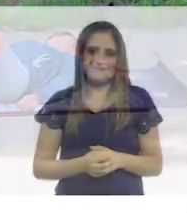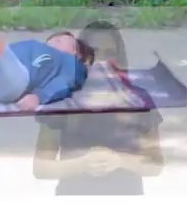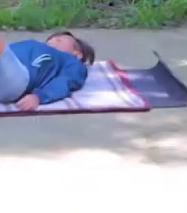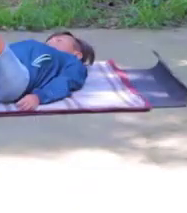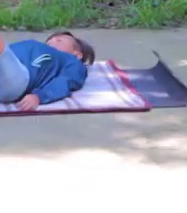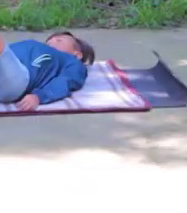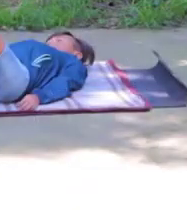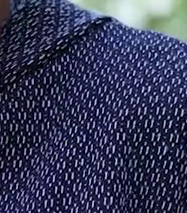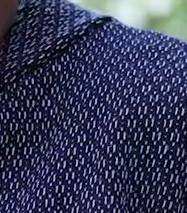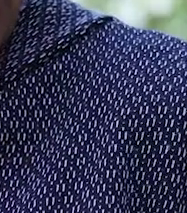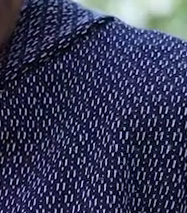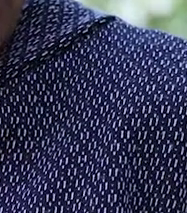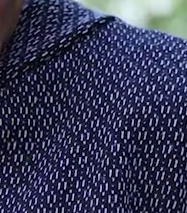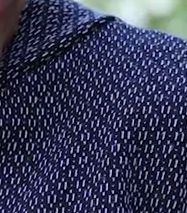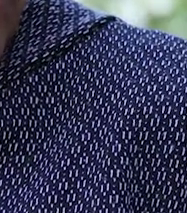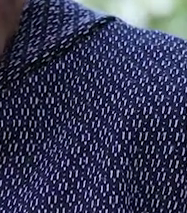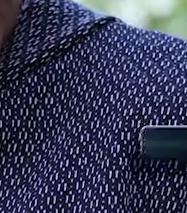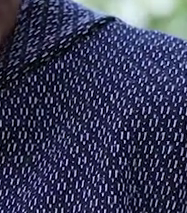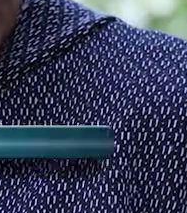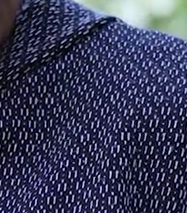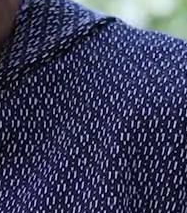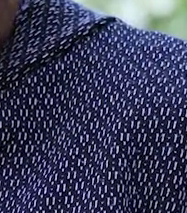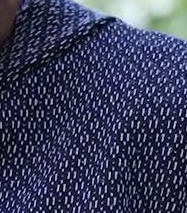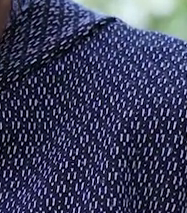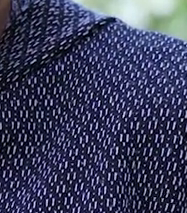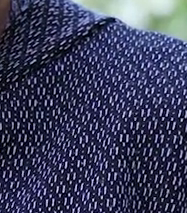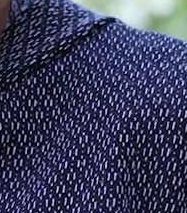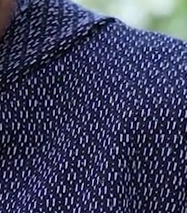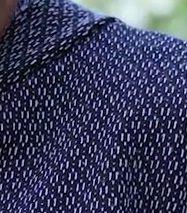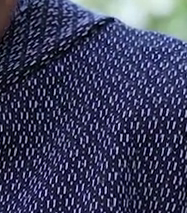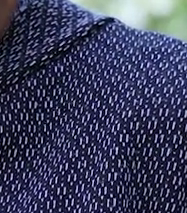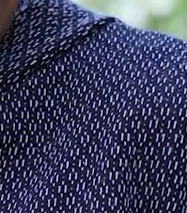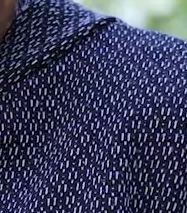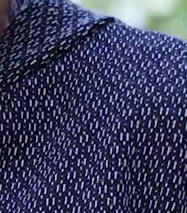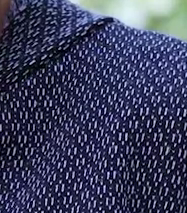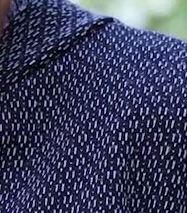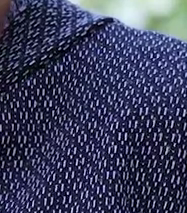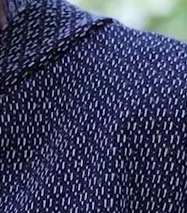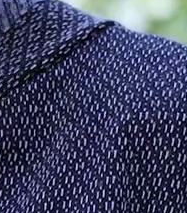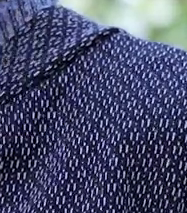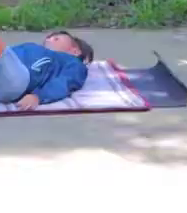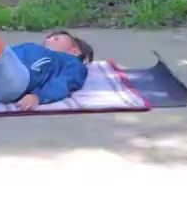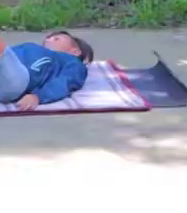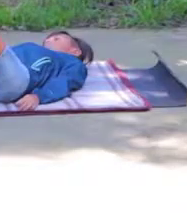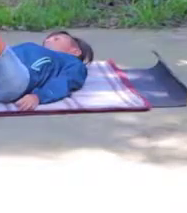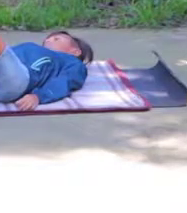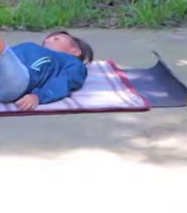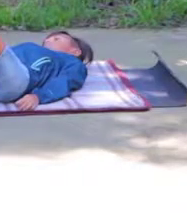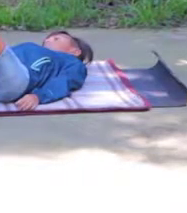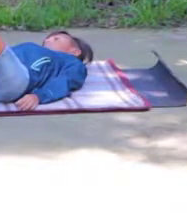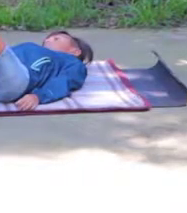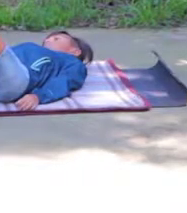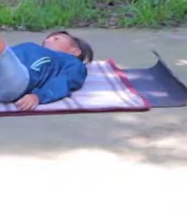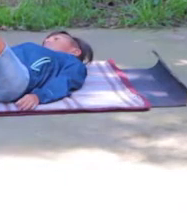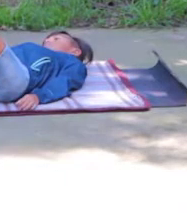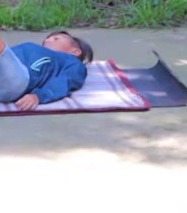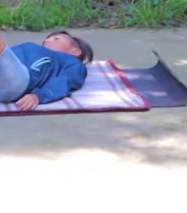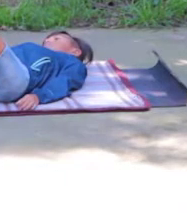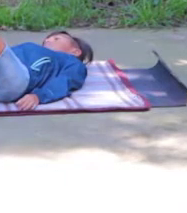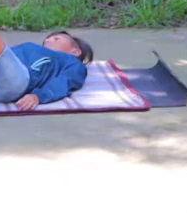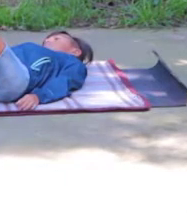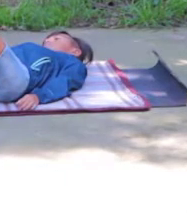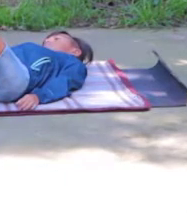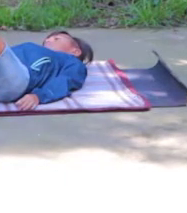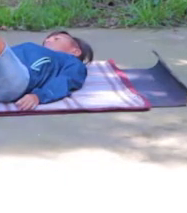el glúteo. Nos vamos a acostar con, flexionando las rodillas, las plantas de los pies totalmente